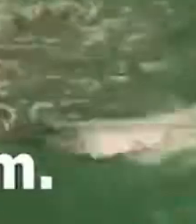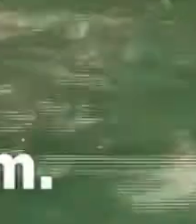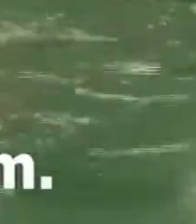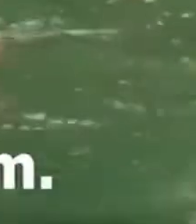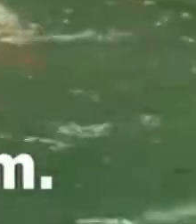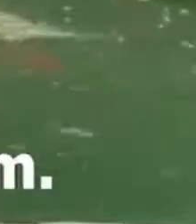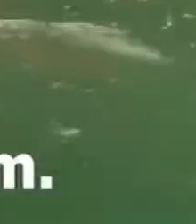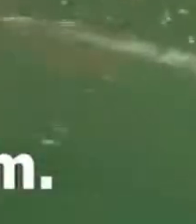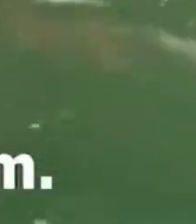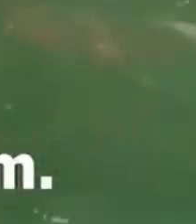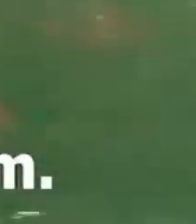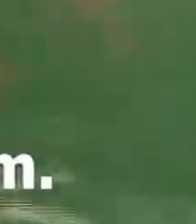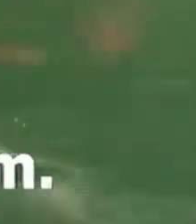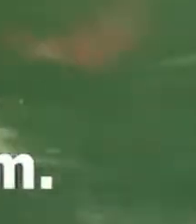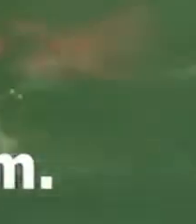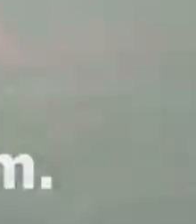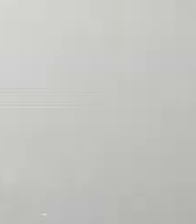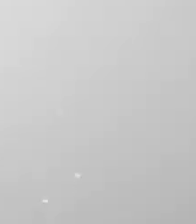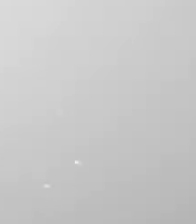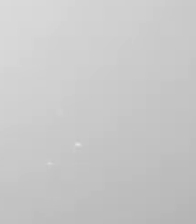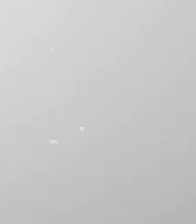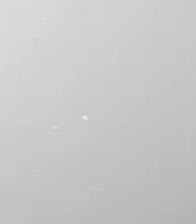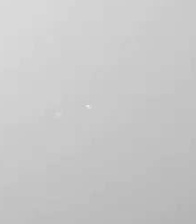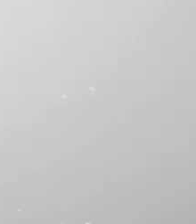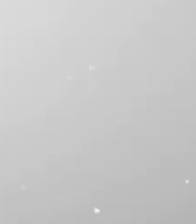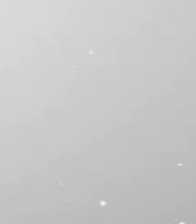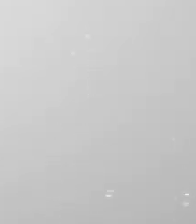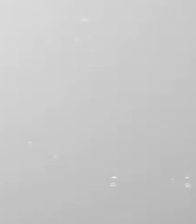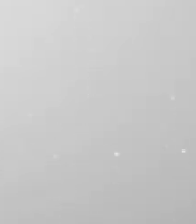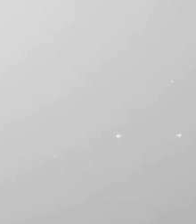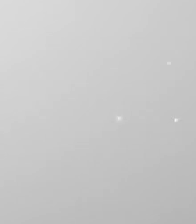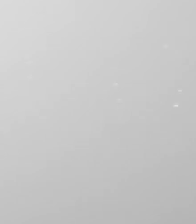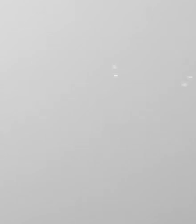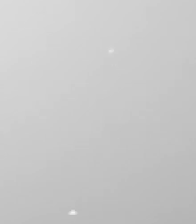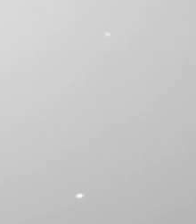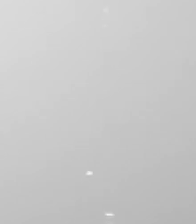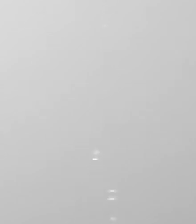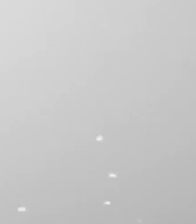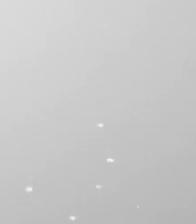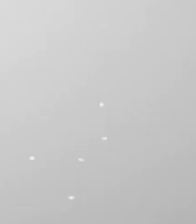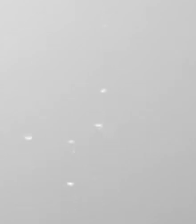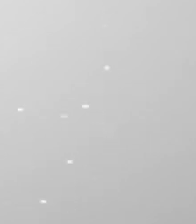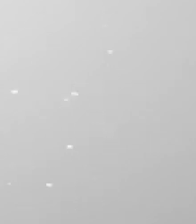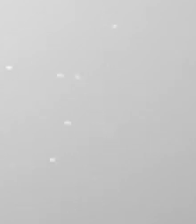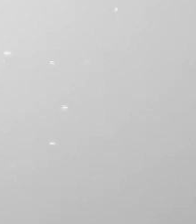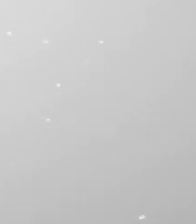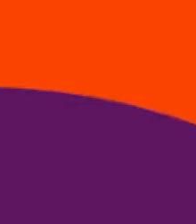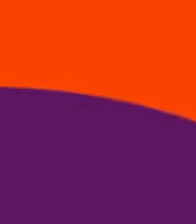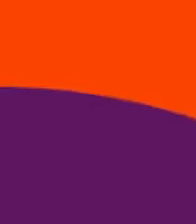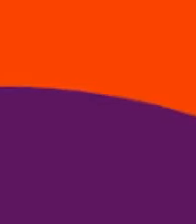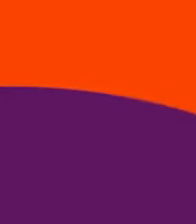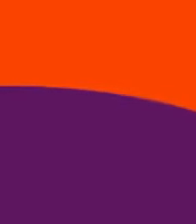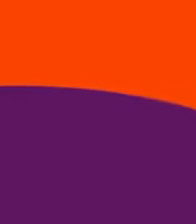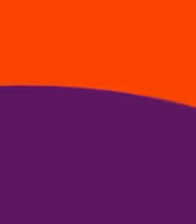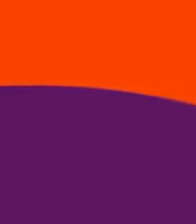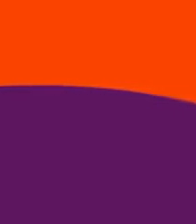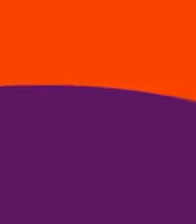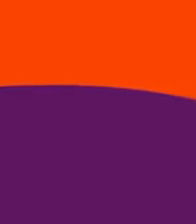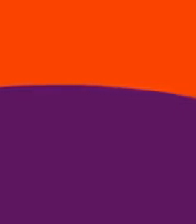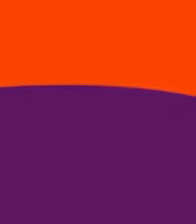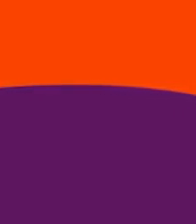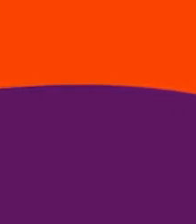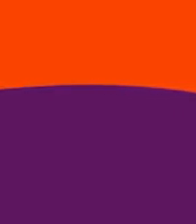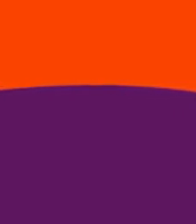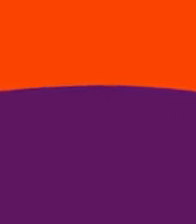A las 2 y 30 de la tarde Por 13 Costa Rica Televisión El crédito más